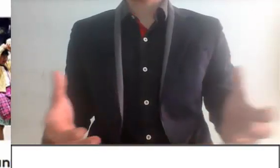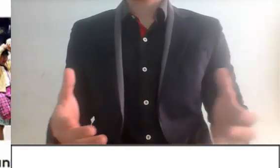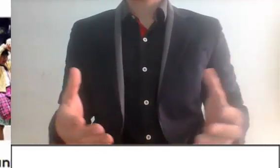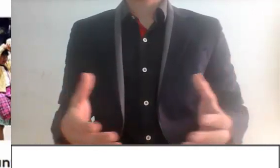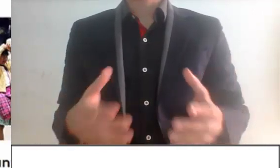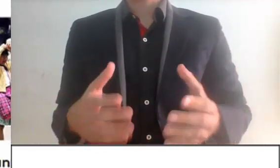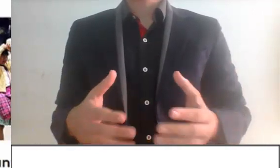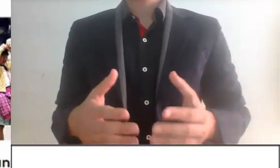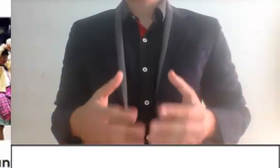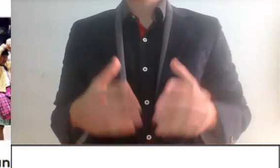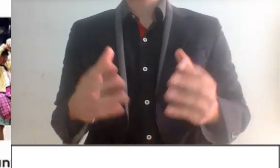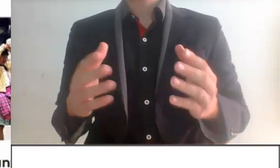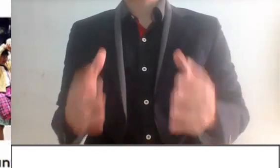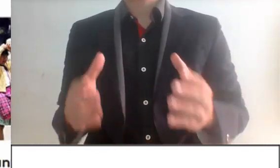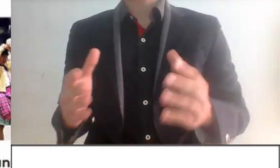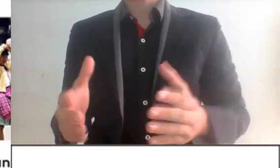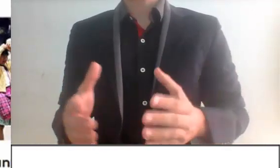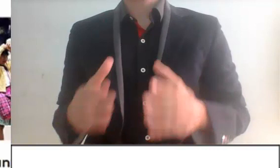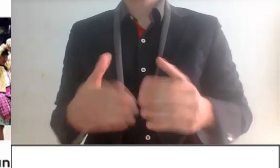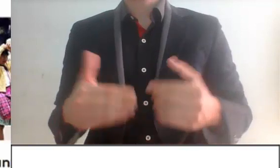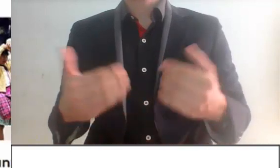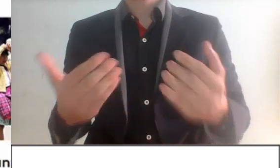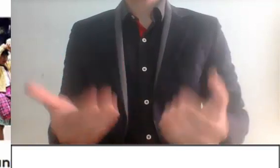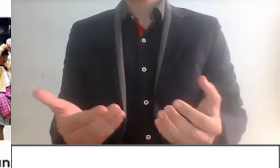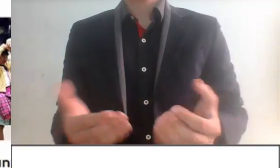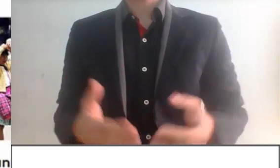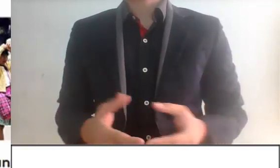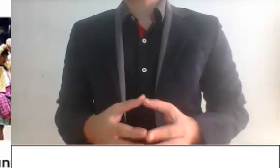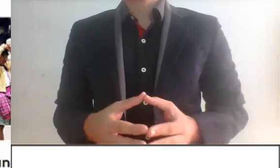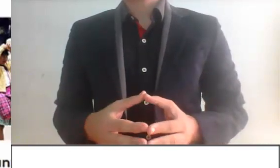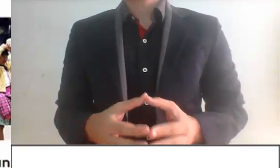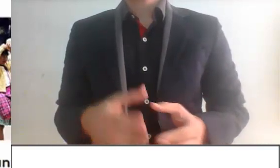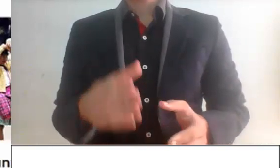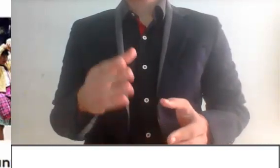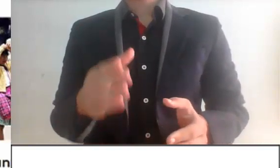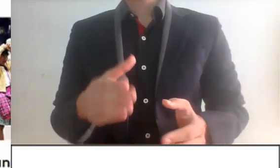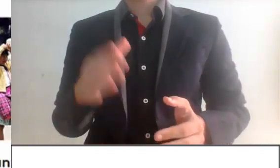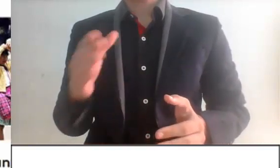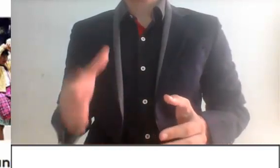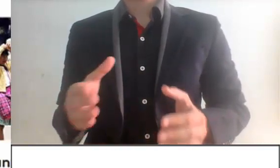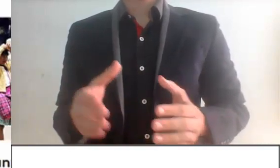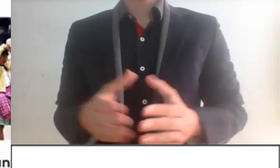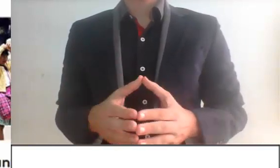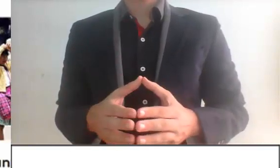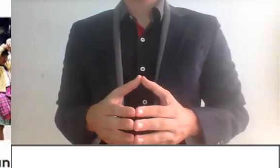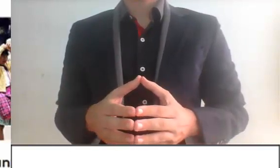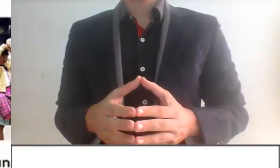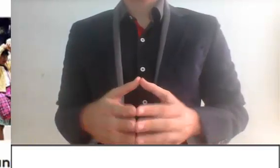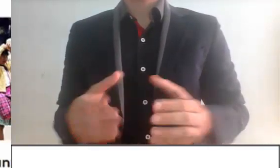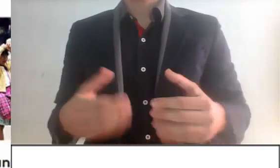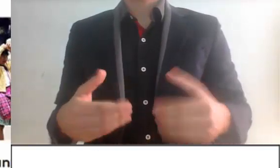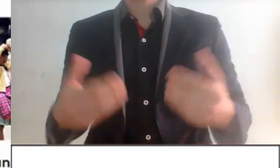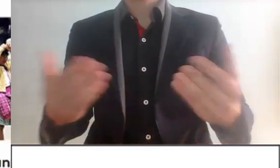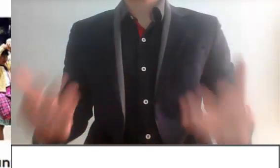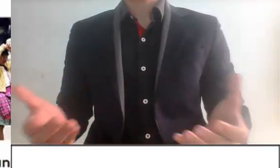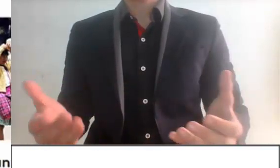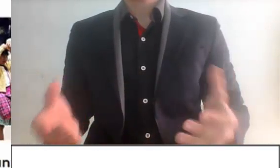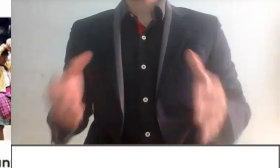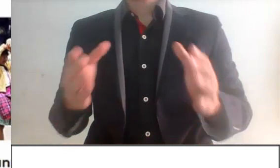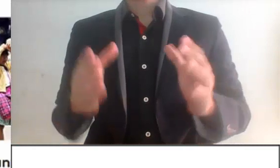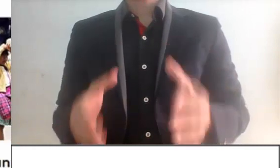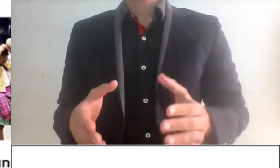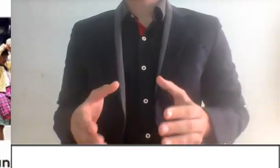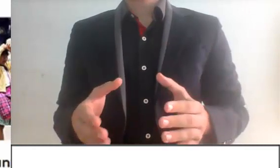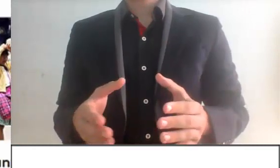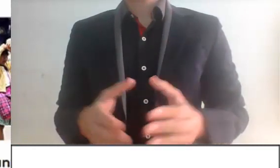pagan impuestos. Esto lo que está haciendo o está mostrando el actual gobierno es que se quiere dar solución al problema de elevación fiscal.